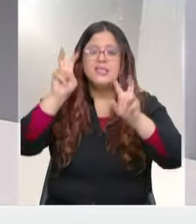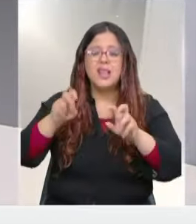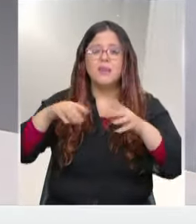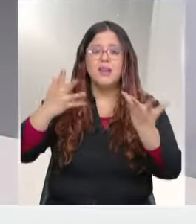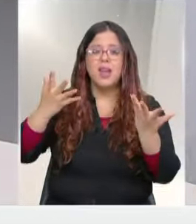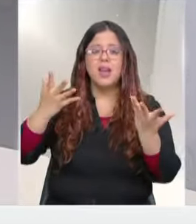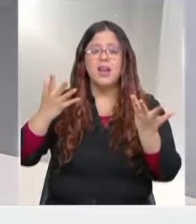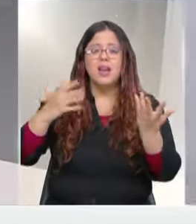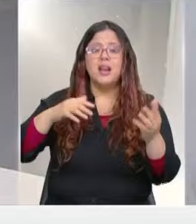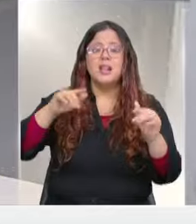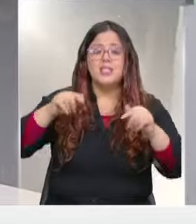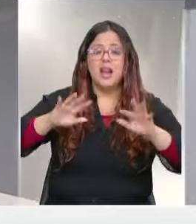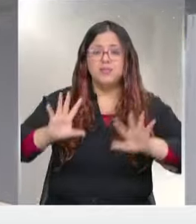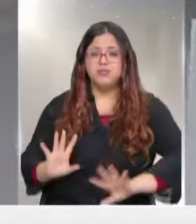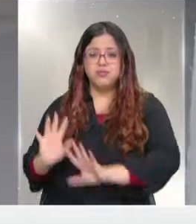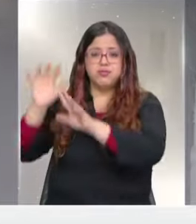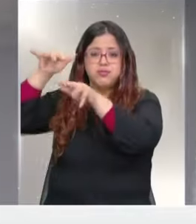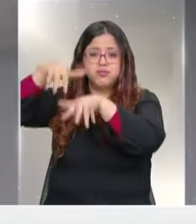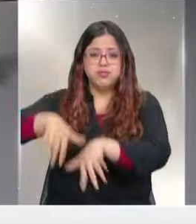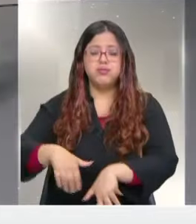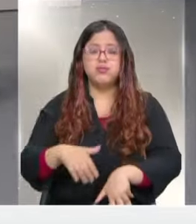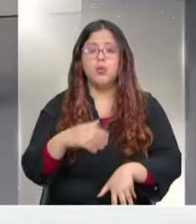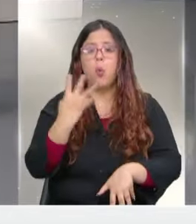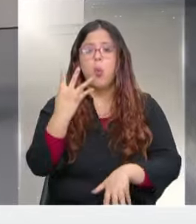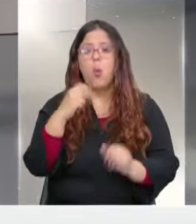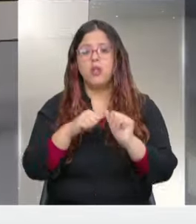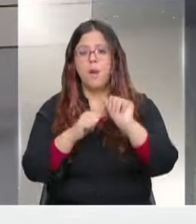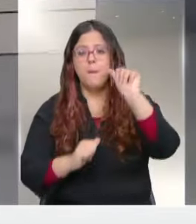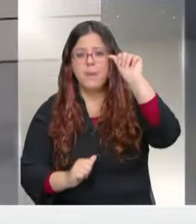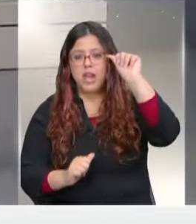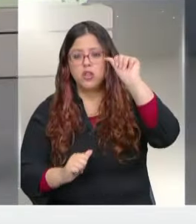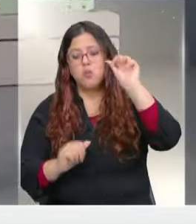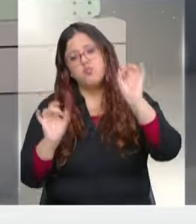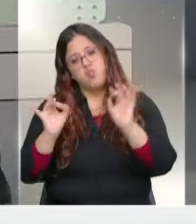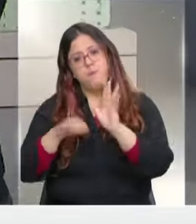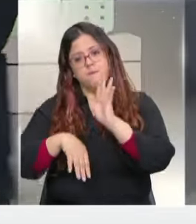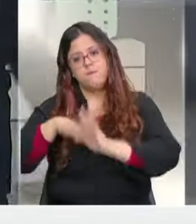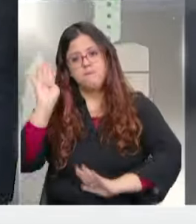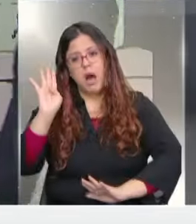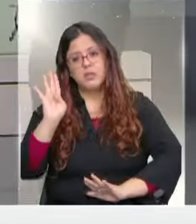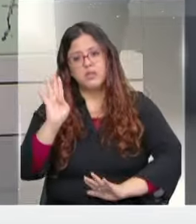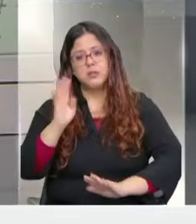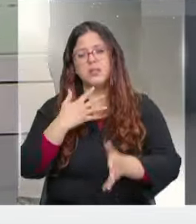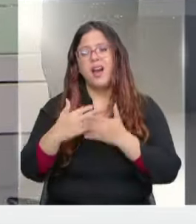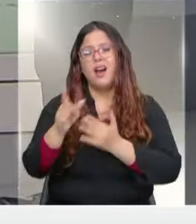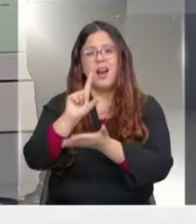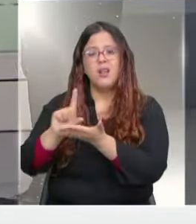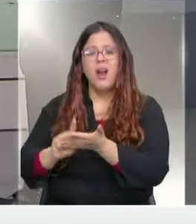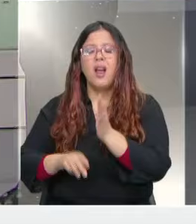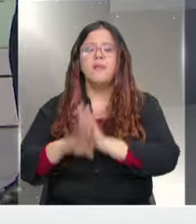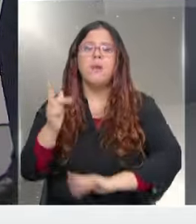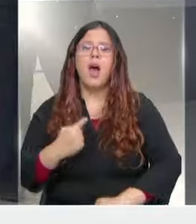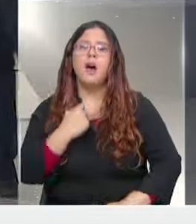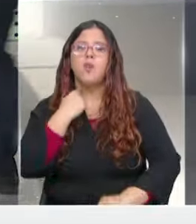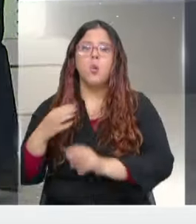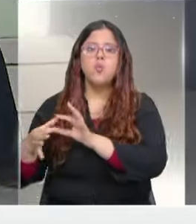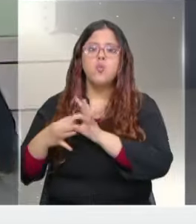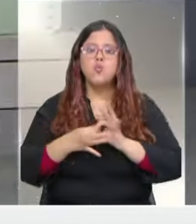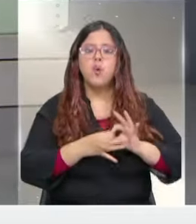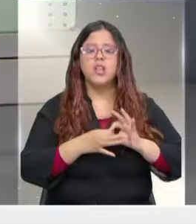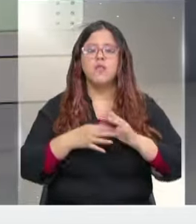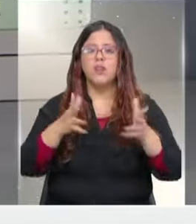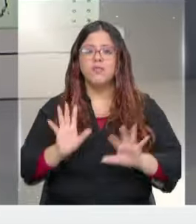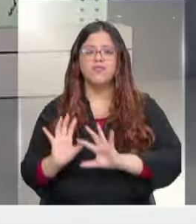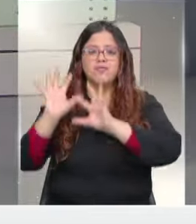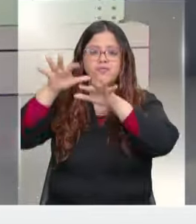manejada ciclónica que puede alcanzar 12 pies o 4 metros e incluso más. Además, ¿cuáles serían las zonas más afectadas por la inundación?